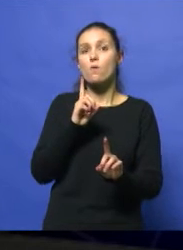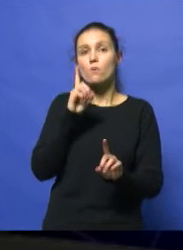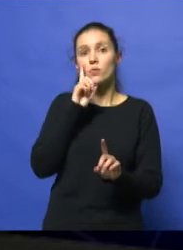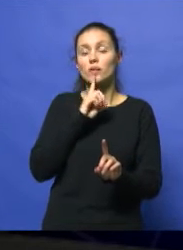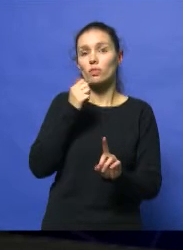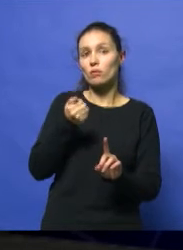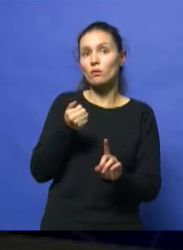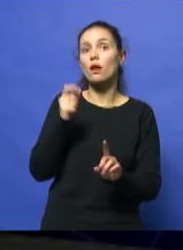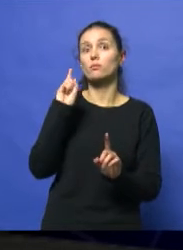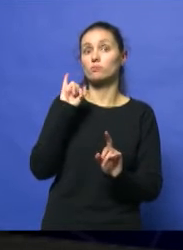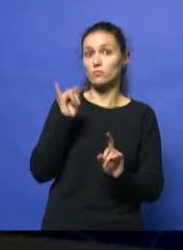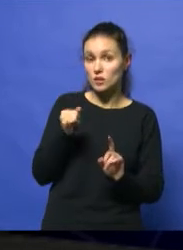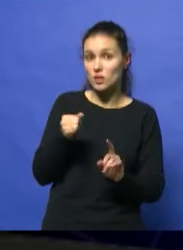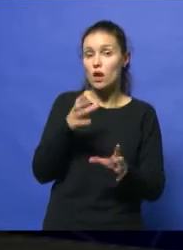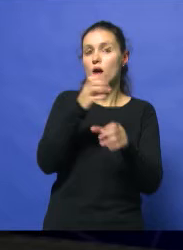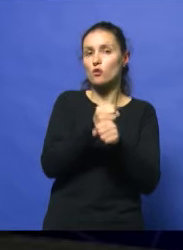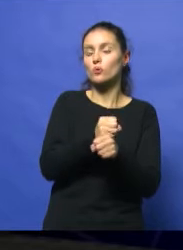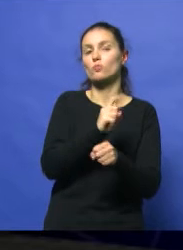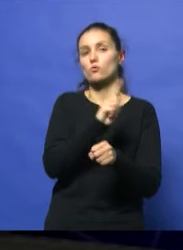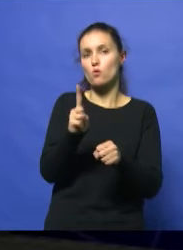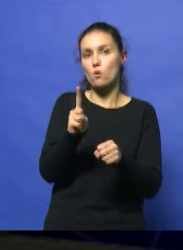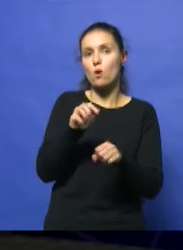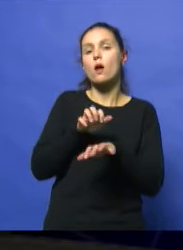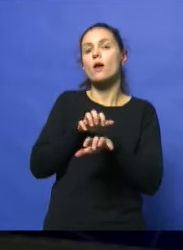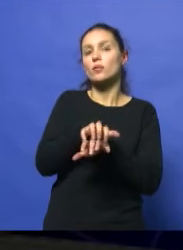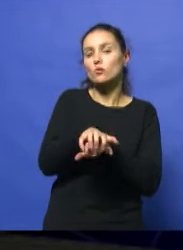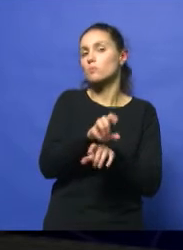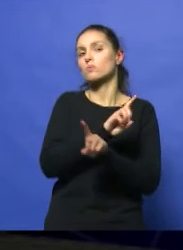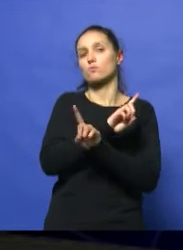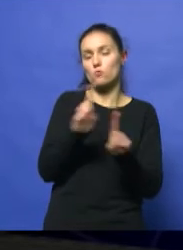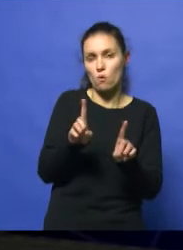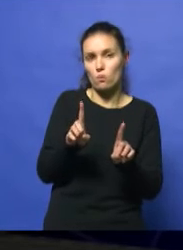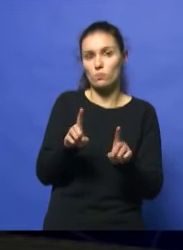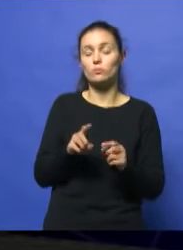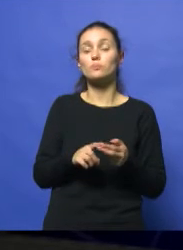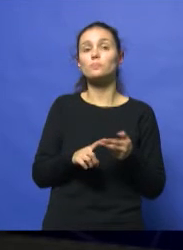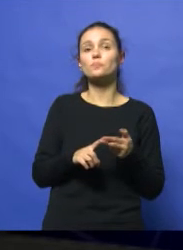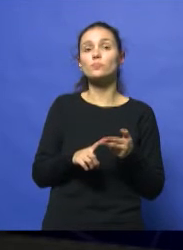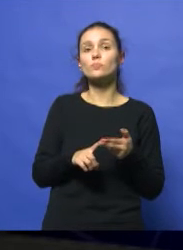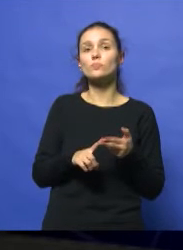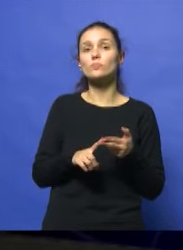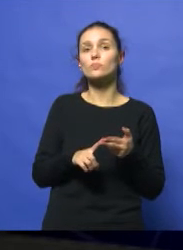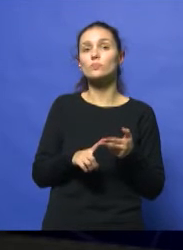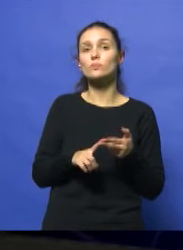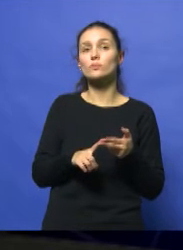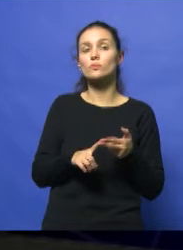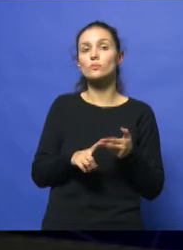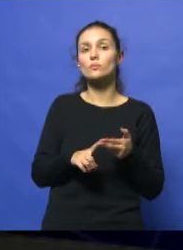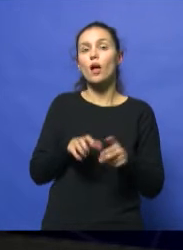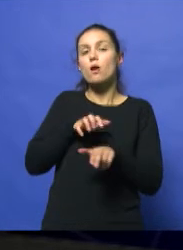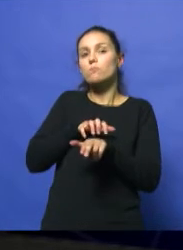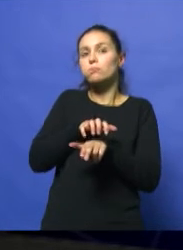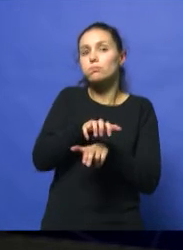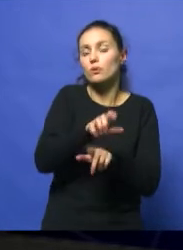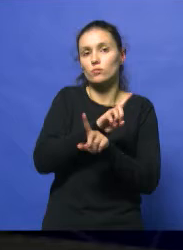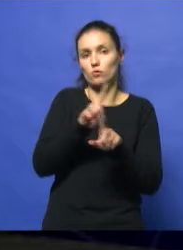a haber colectivos urbanos, no hay movimiento de colectivos interurbanos y tampoco hay movimiento de colectivos larga distancia.